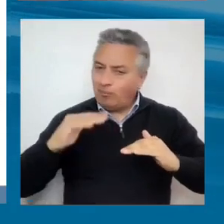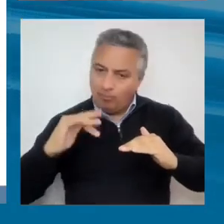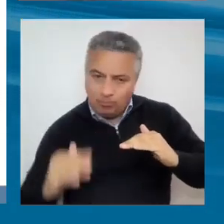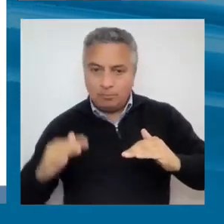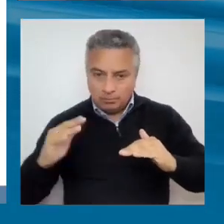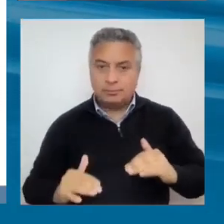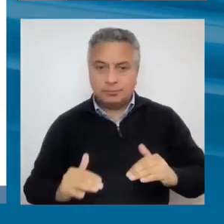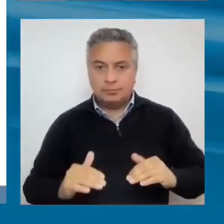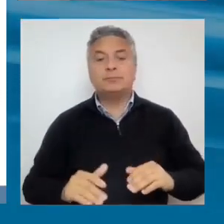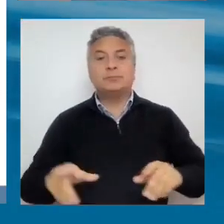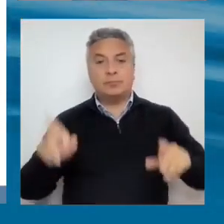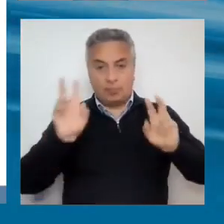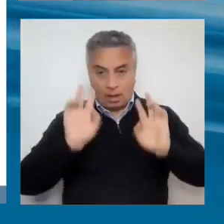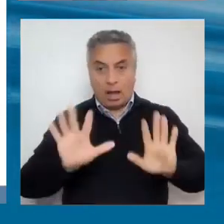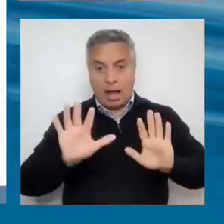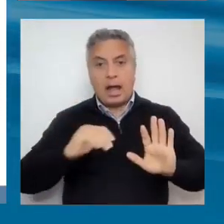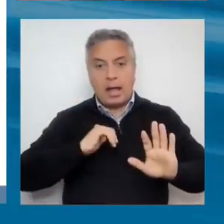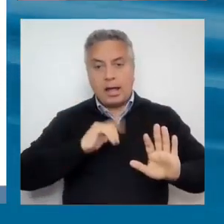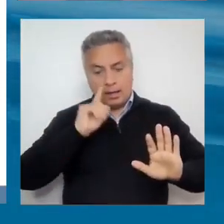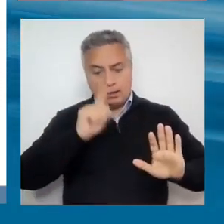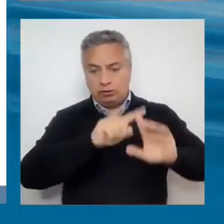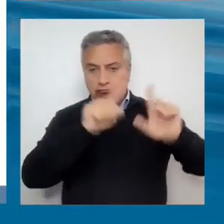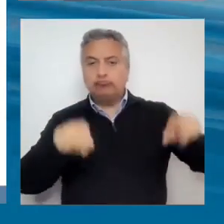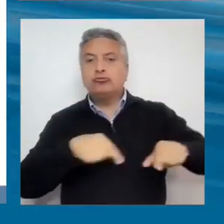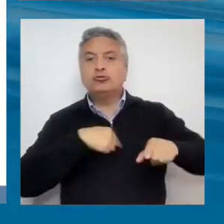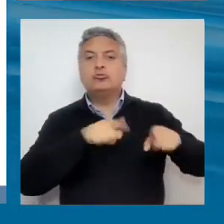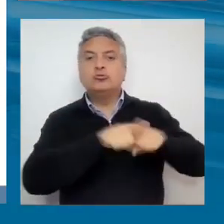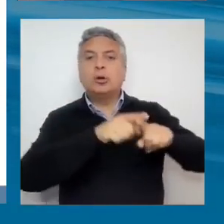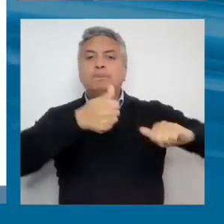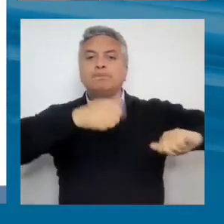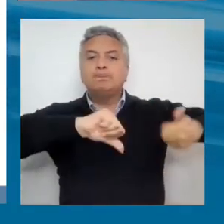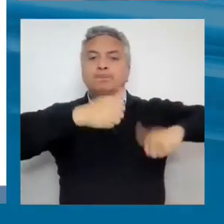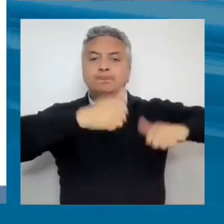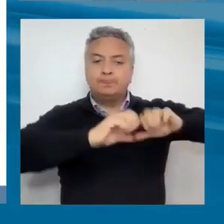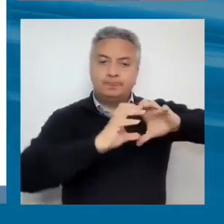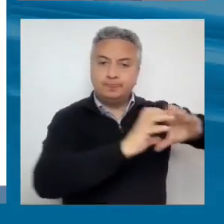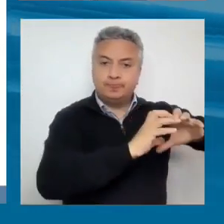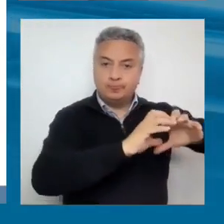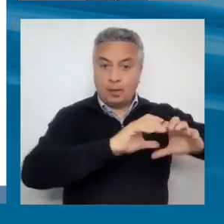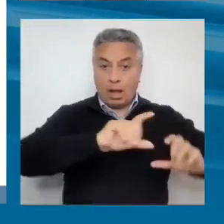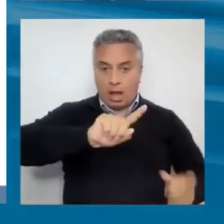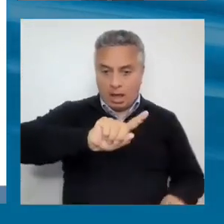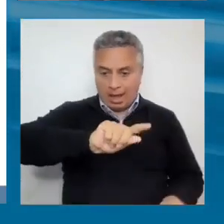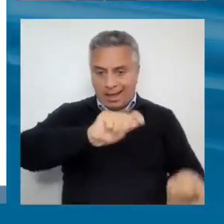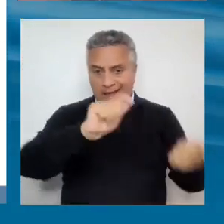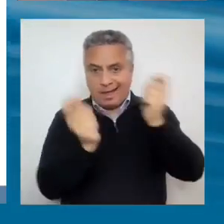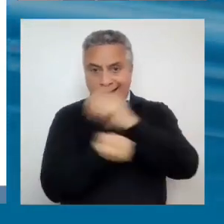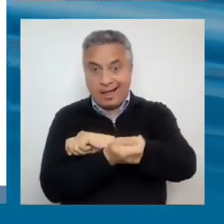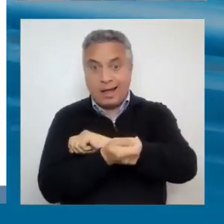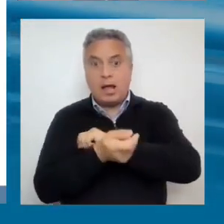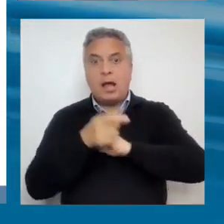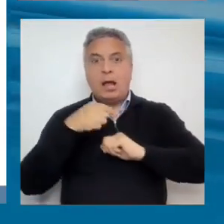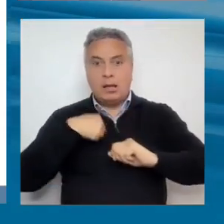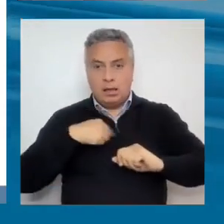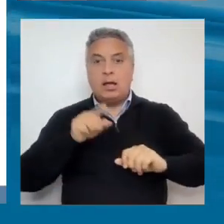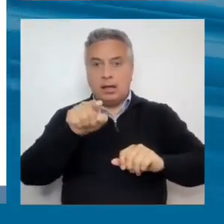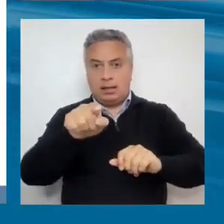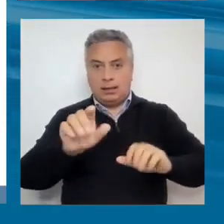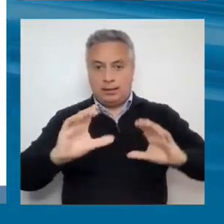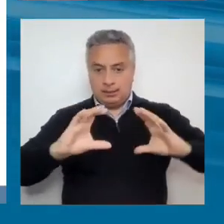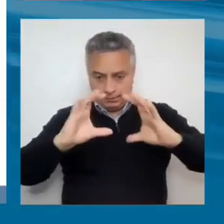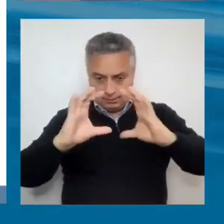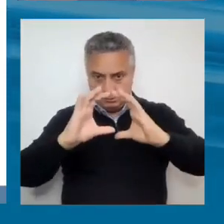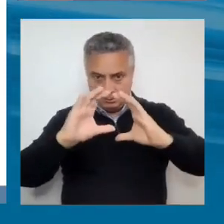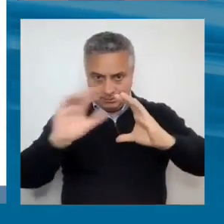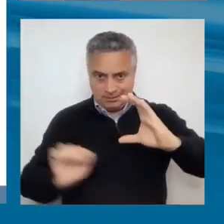prescriptivo. Estas son las 11 transformaciones indispensables. Eso es lo que está en el título